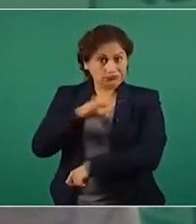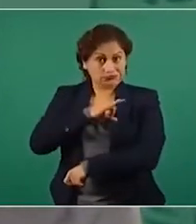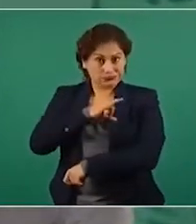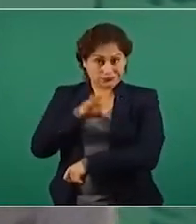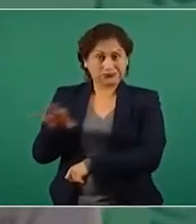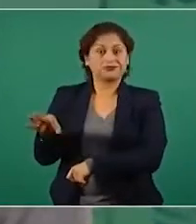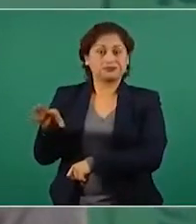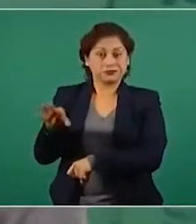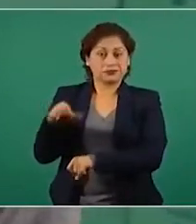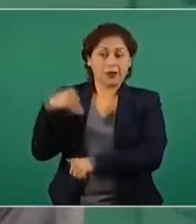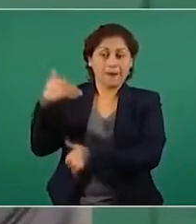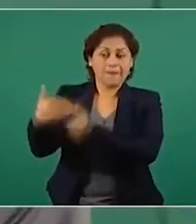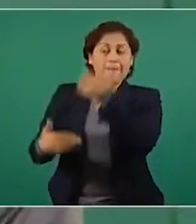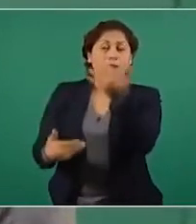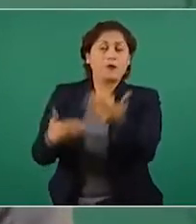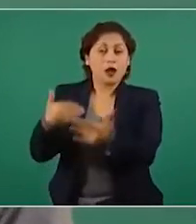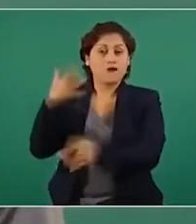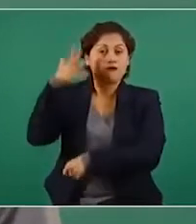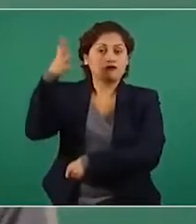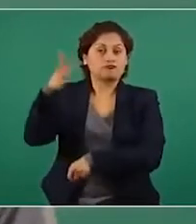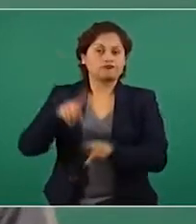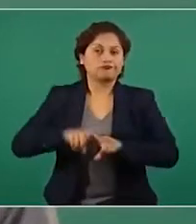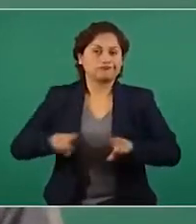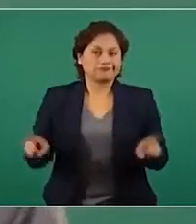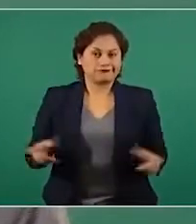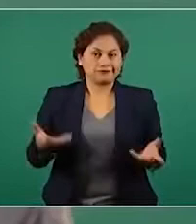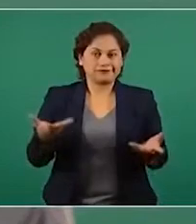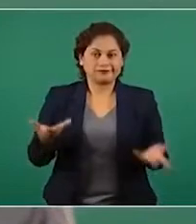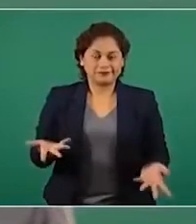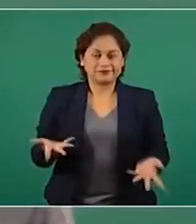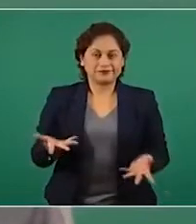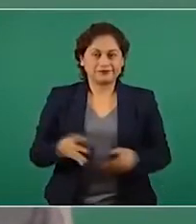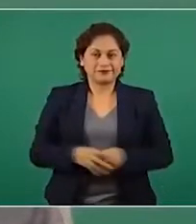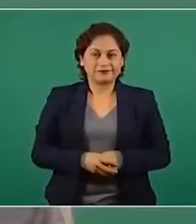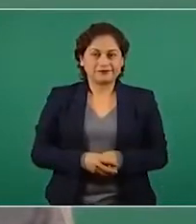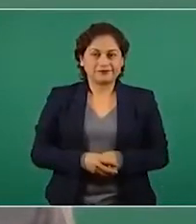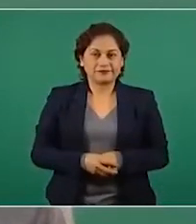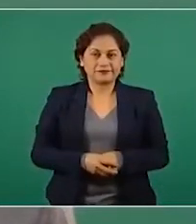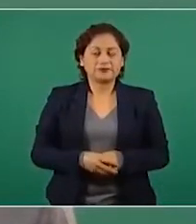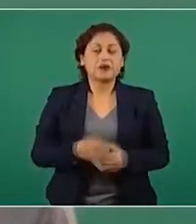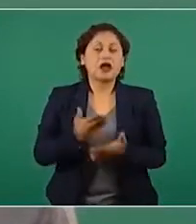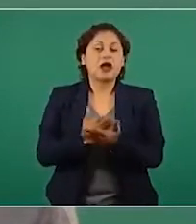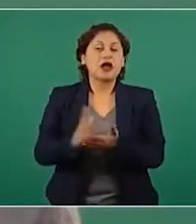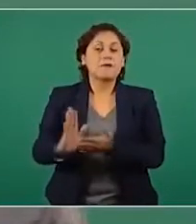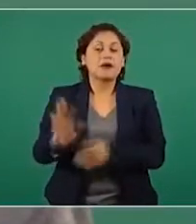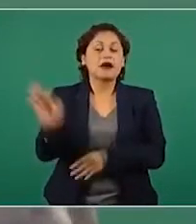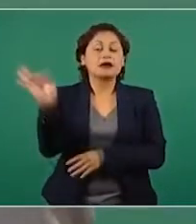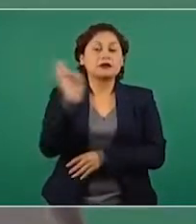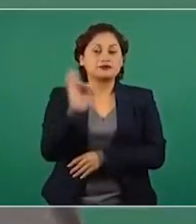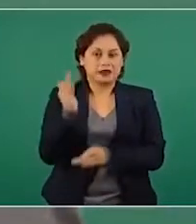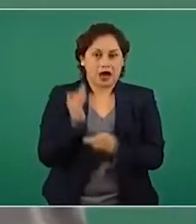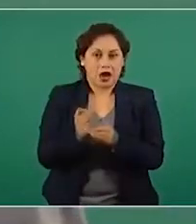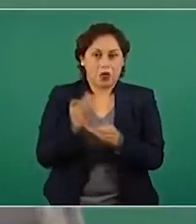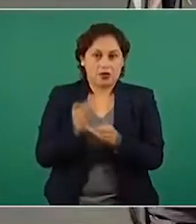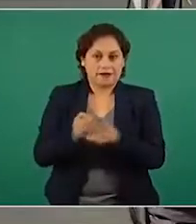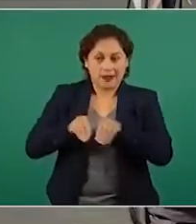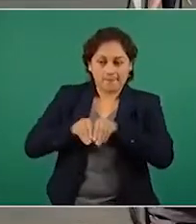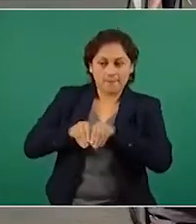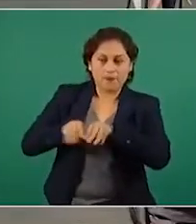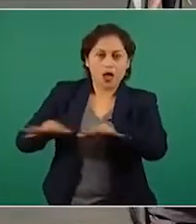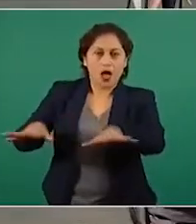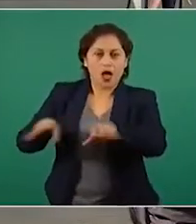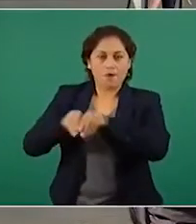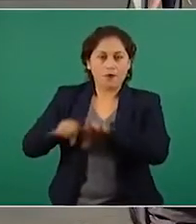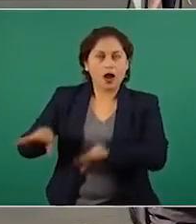Y lo que están recibiendo de información pues va en este sentido.